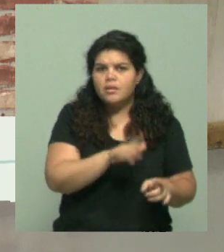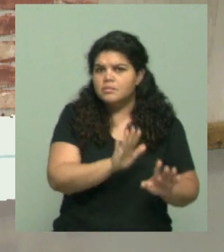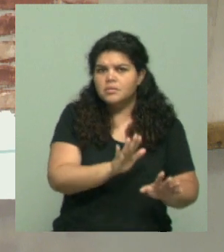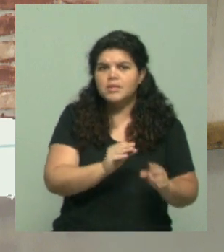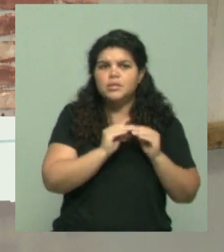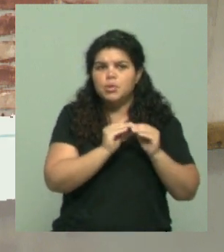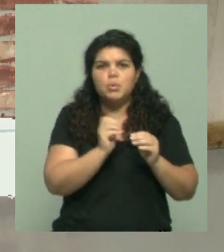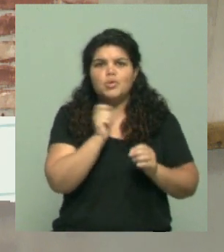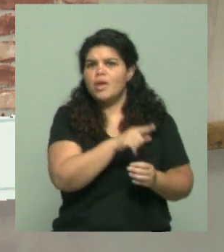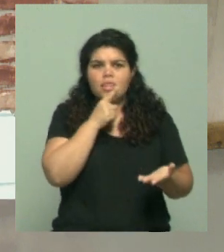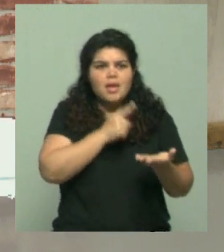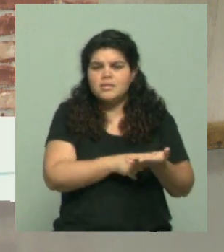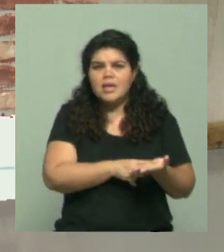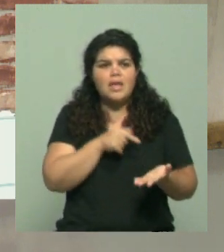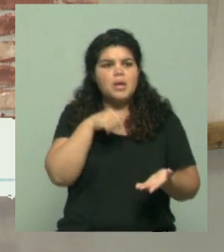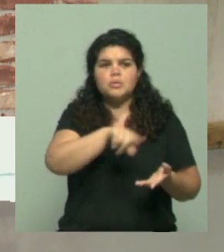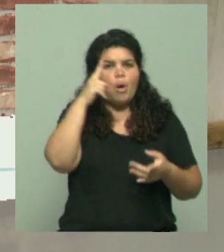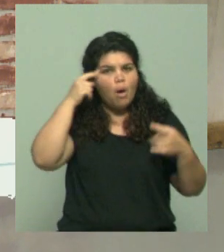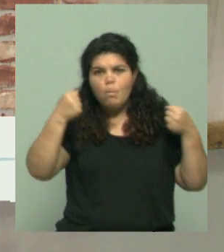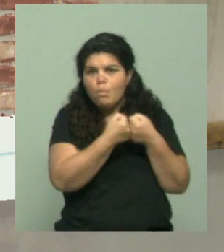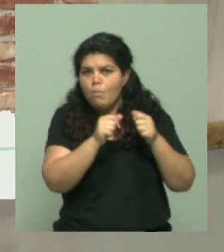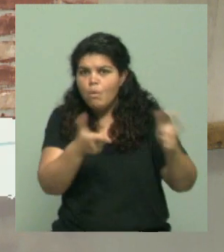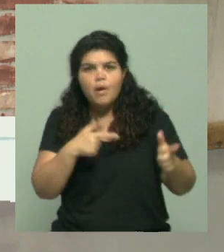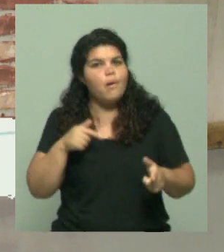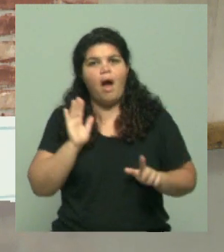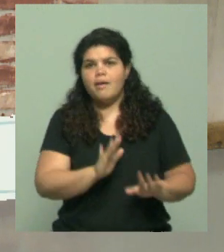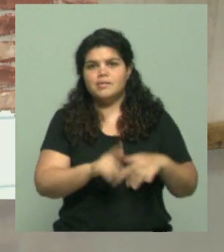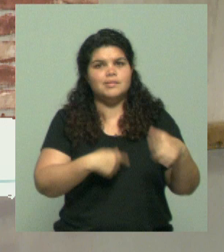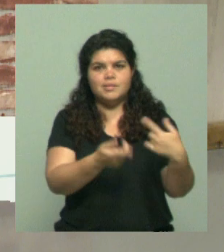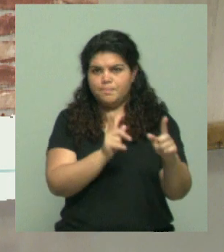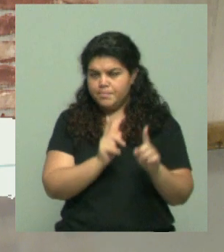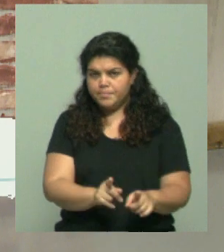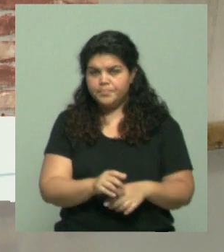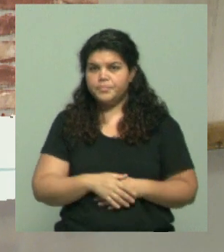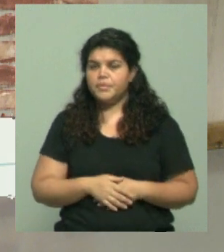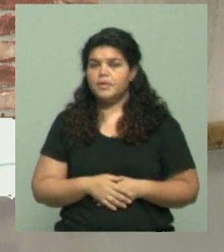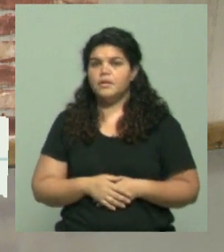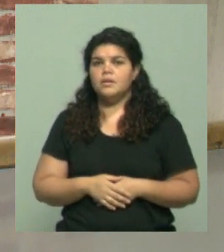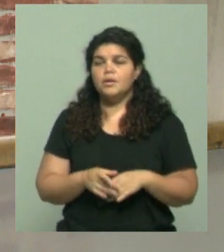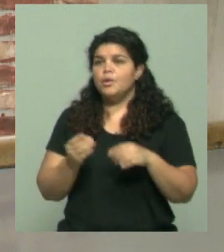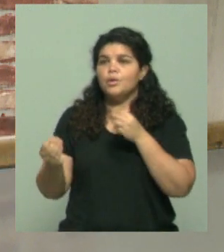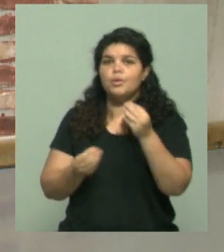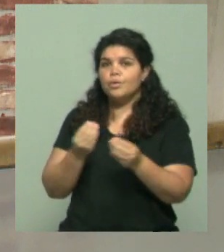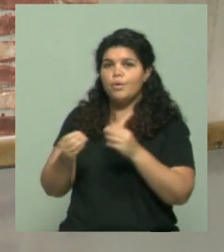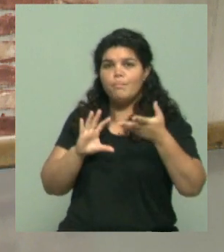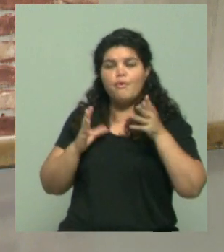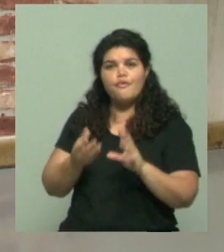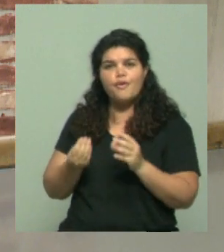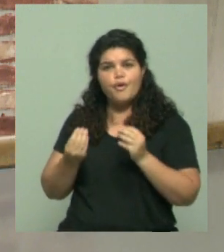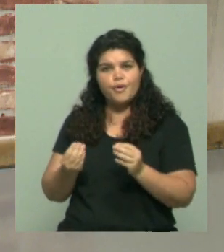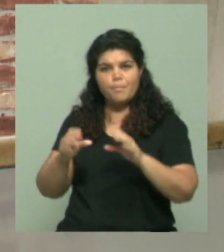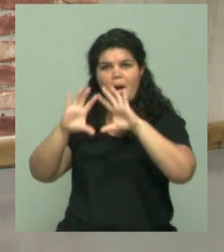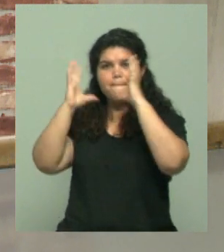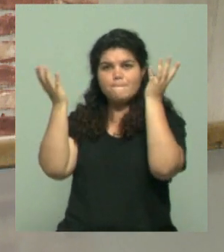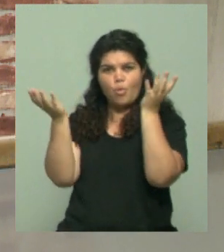significa para, digamos, cómo nos mira el mundo a partir de esta decisión y, como